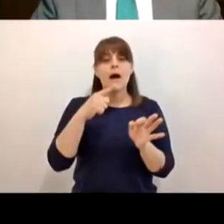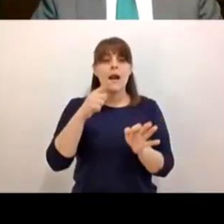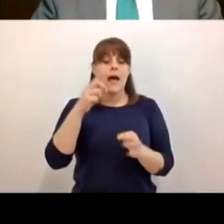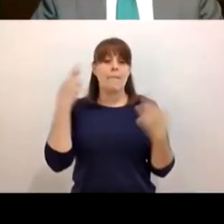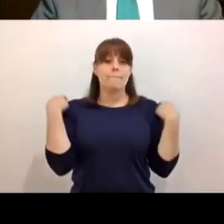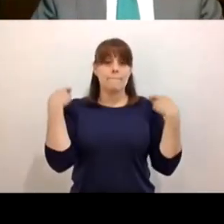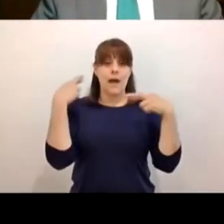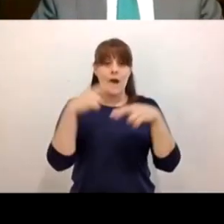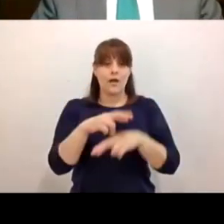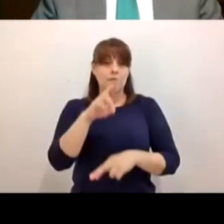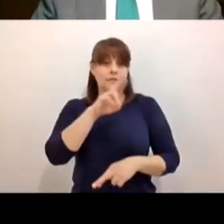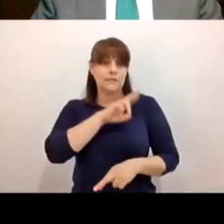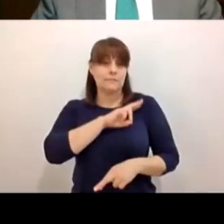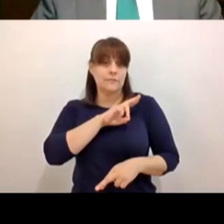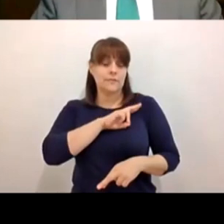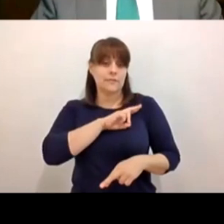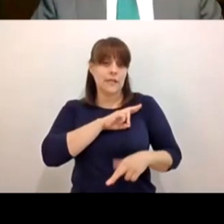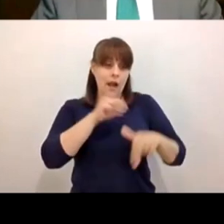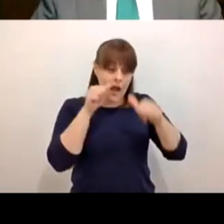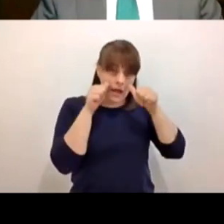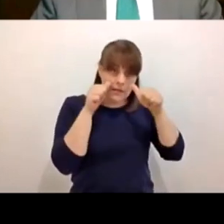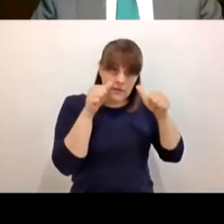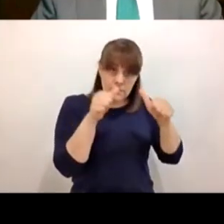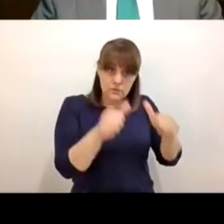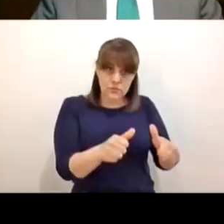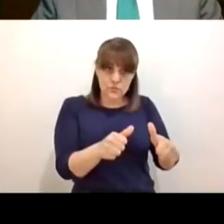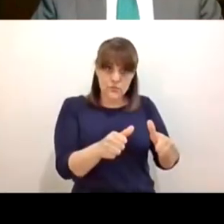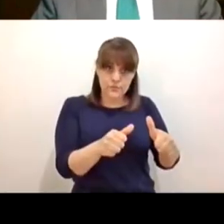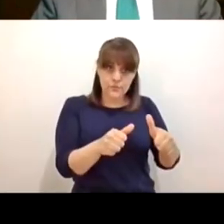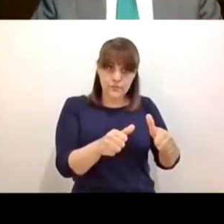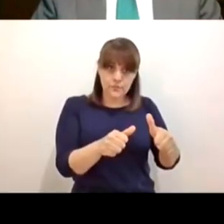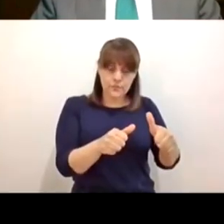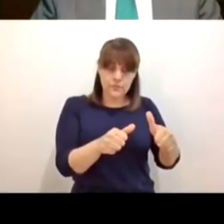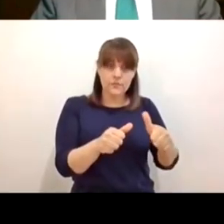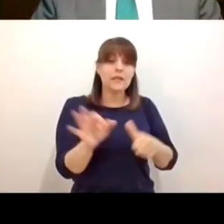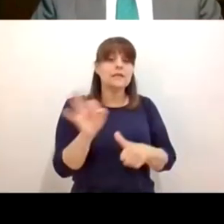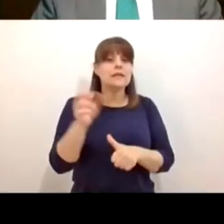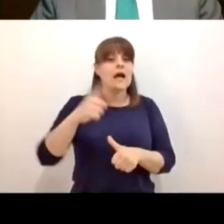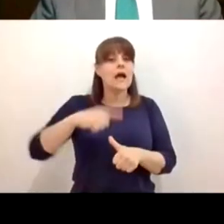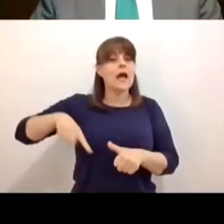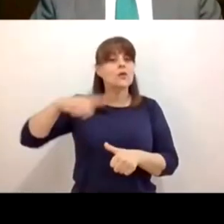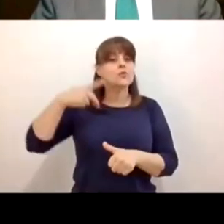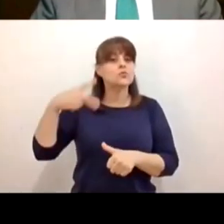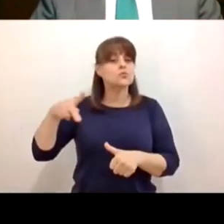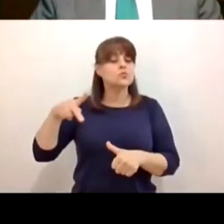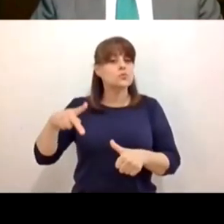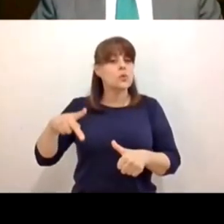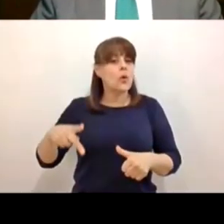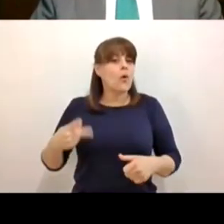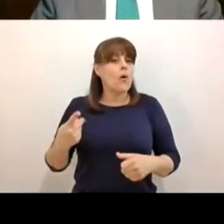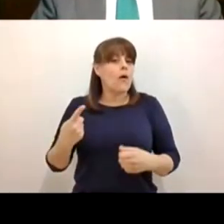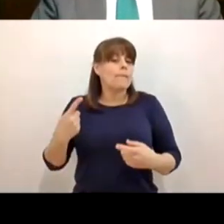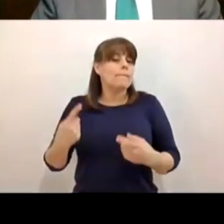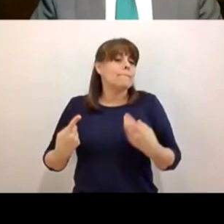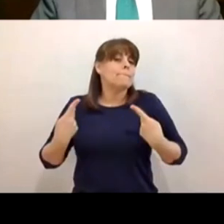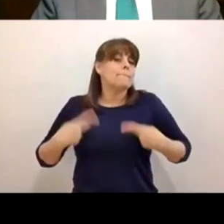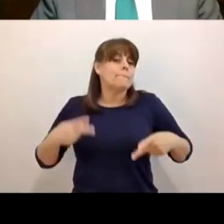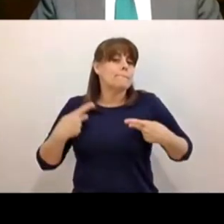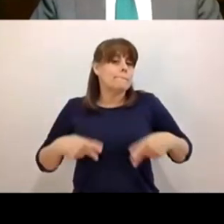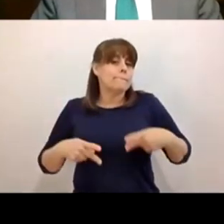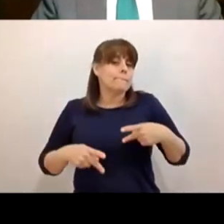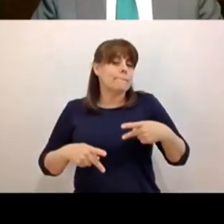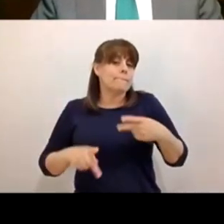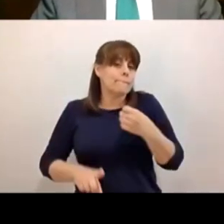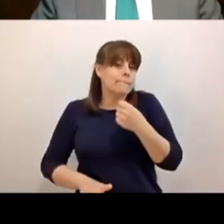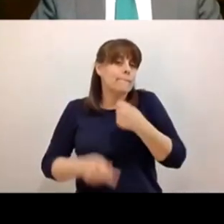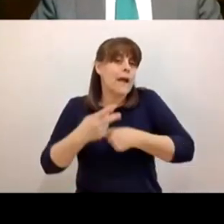magisterio que esté en condiciones digamos de riesgo aunque repito no van a salir de sus